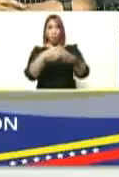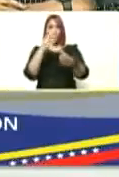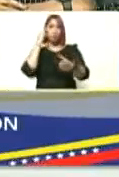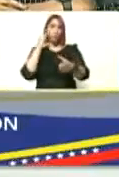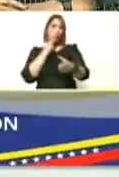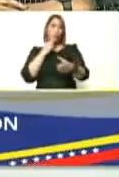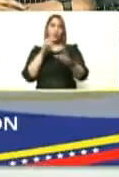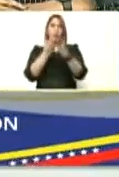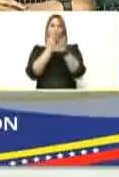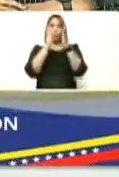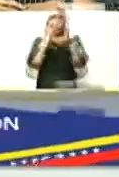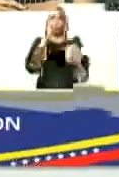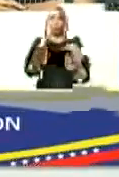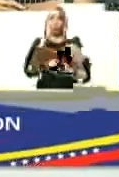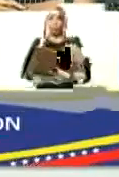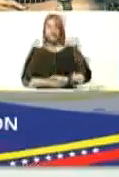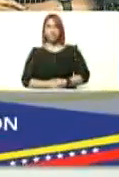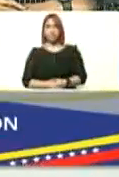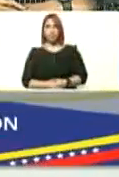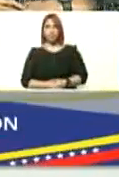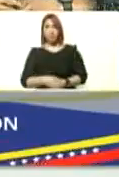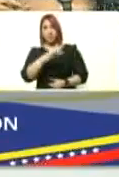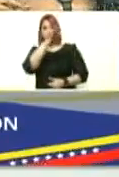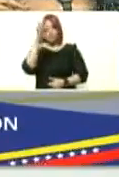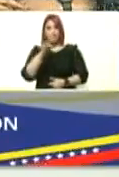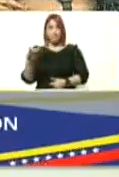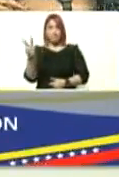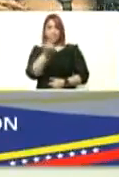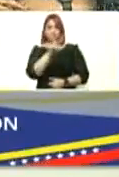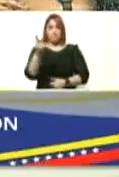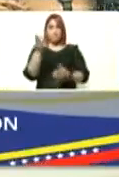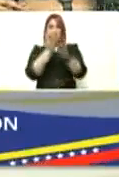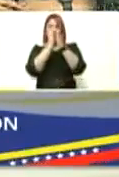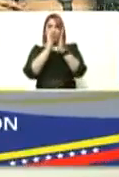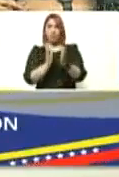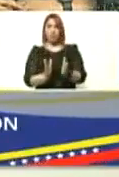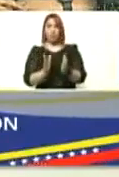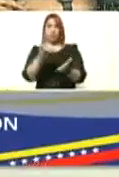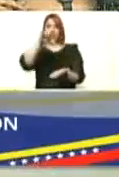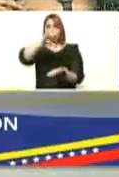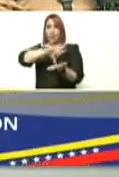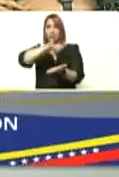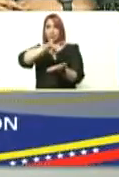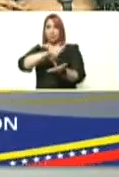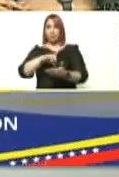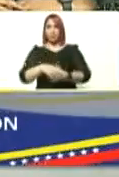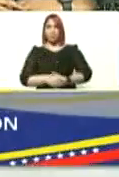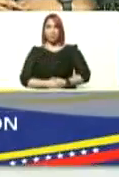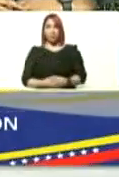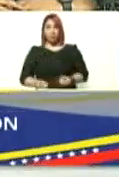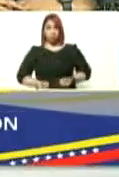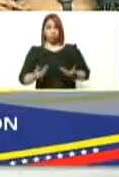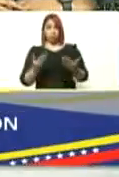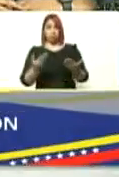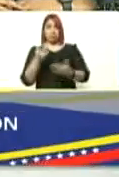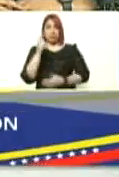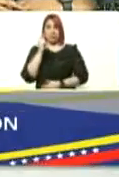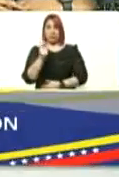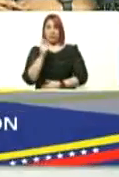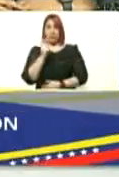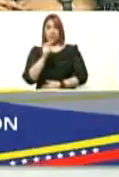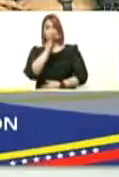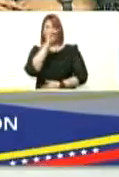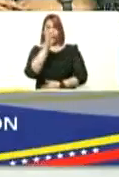estudiantil a la OVE a la federación venezolana de estudiantes de educación media darles esa tarea a la